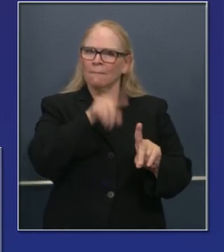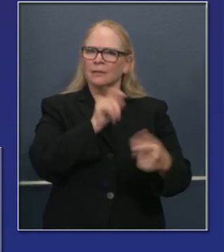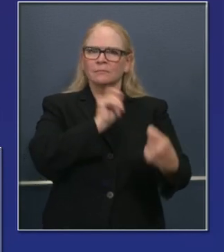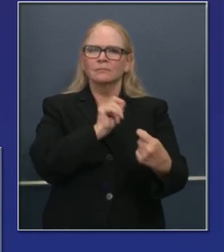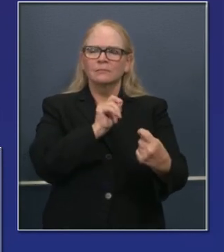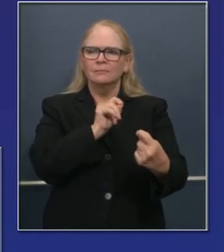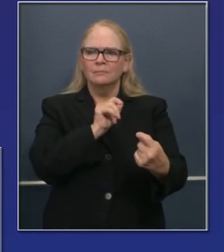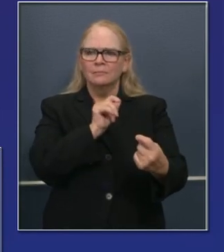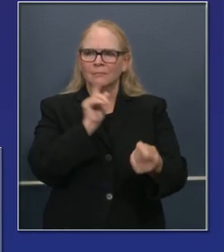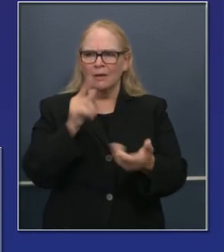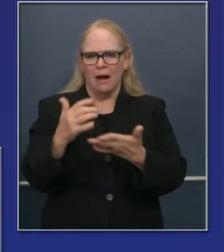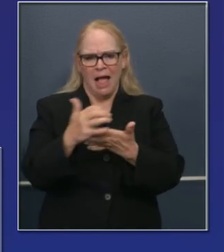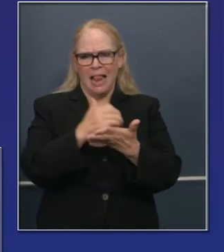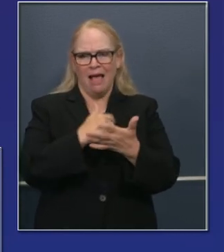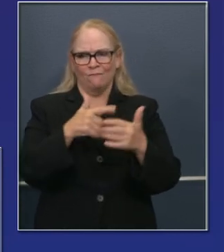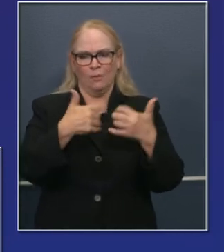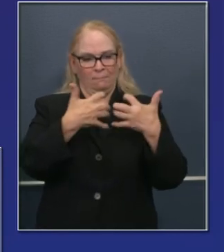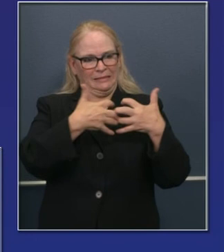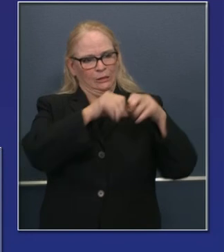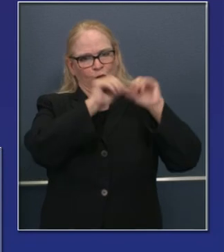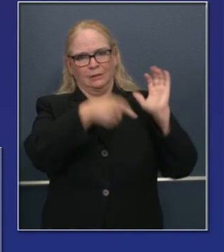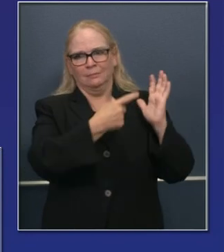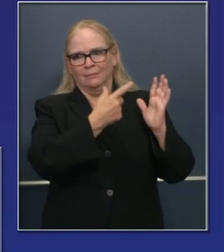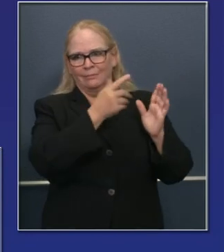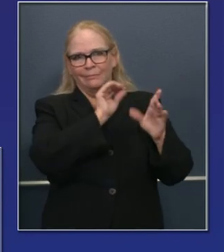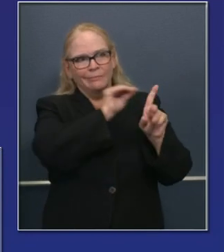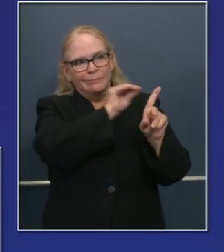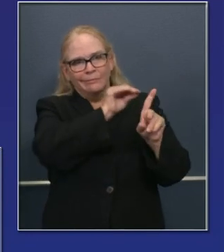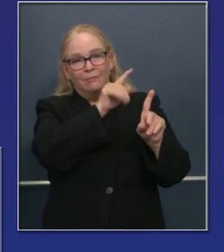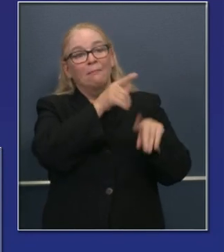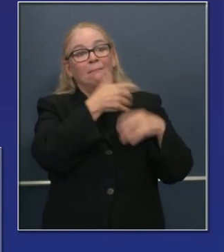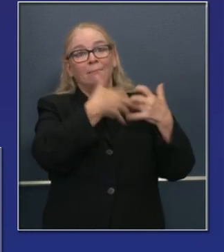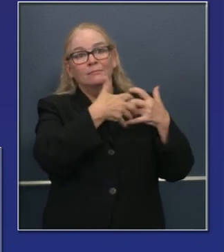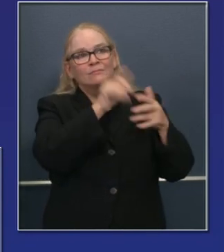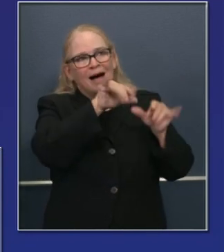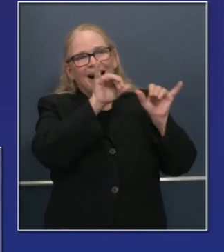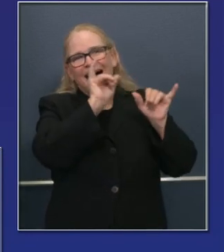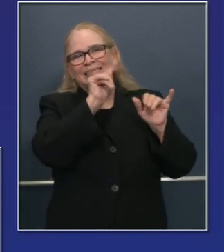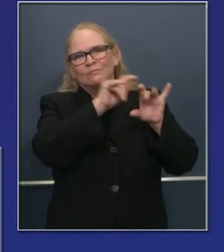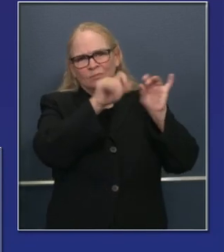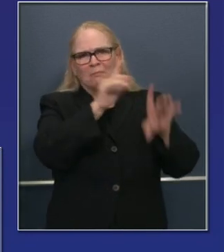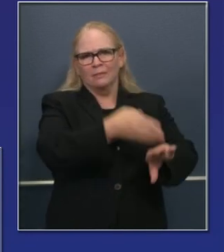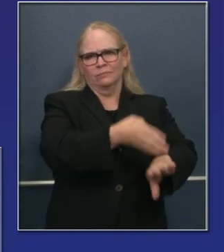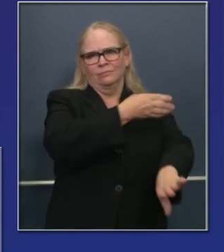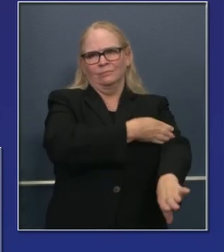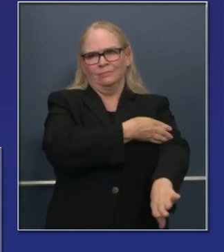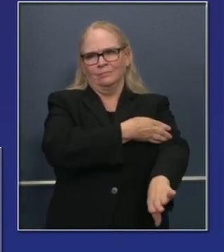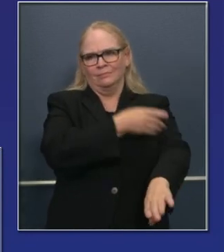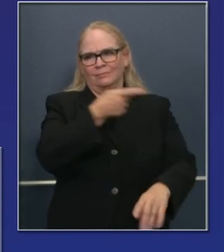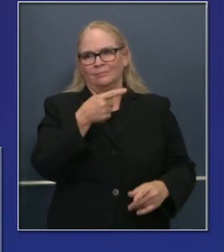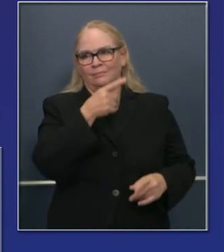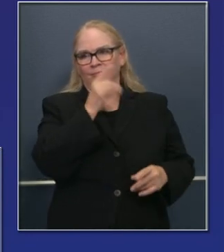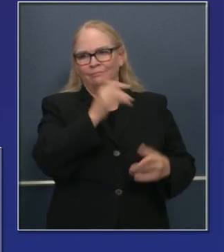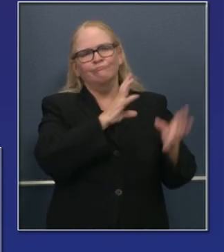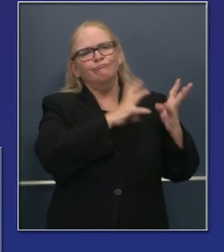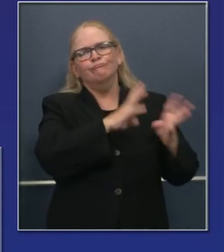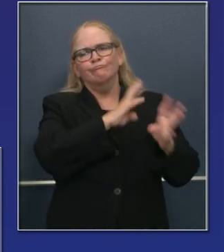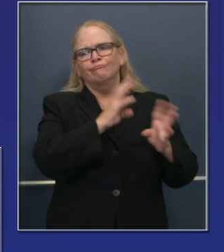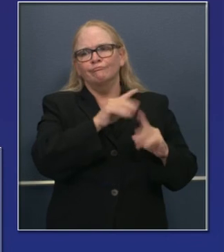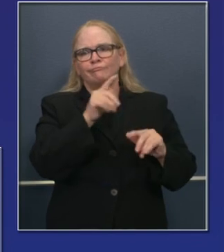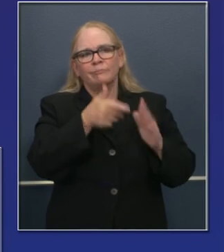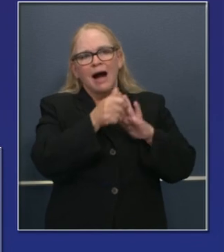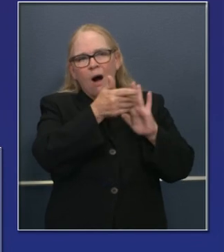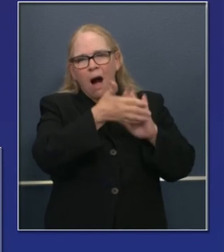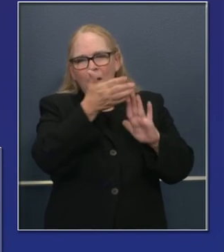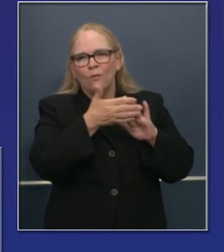sistemas antiquísimos de hace décadas, que no son capaces de cumplir con las necesidades de este momento en particular en medio